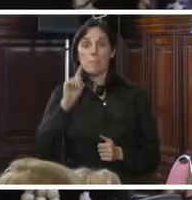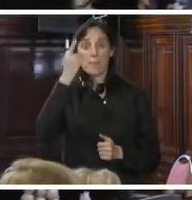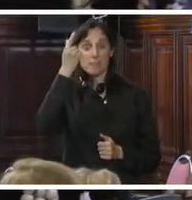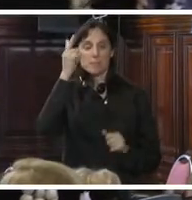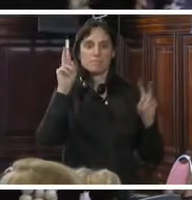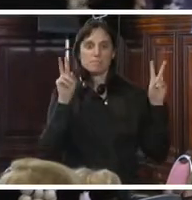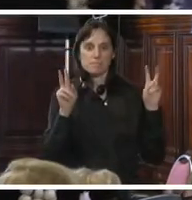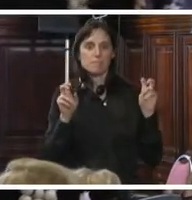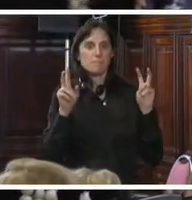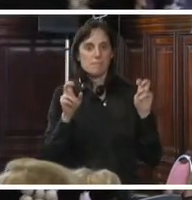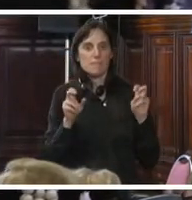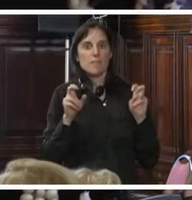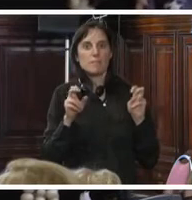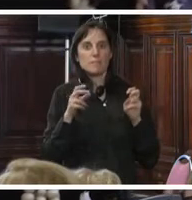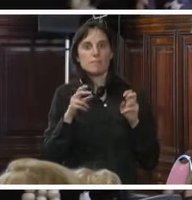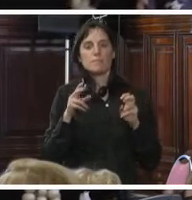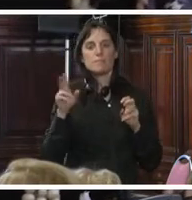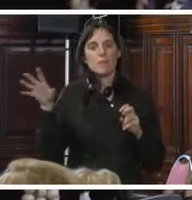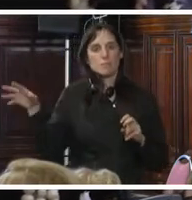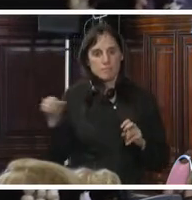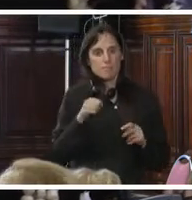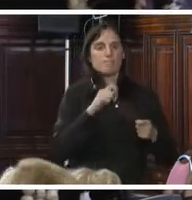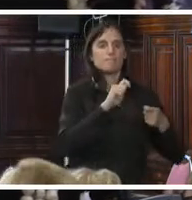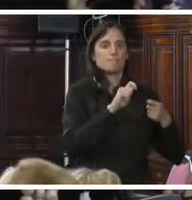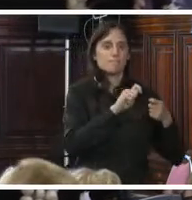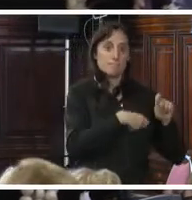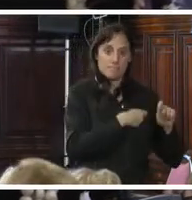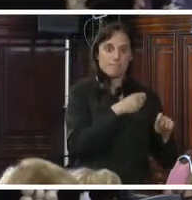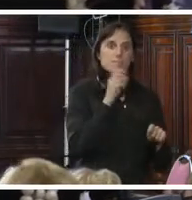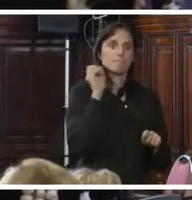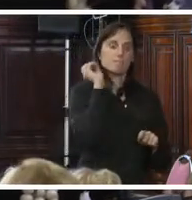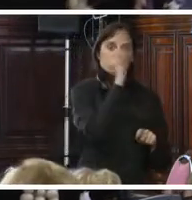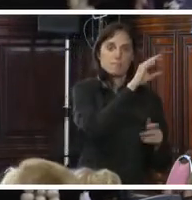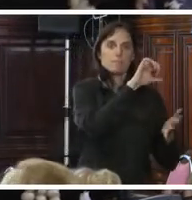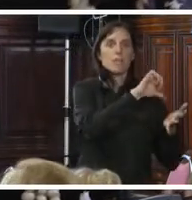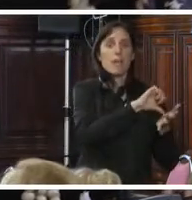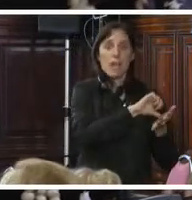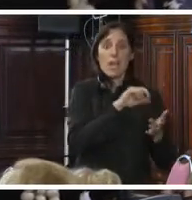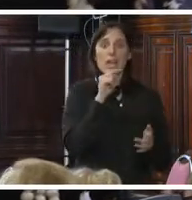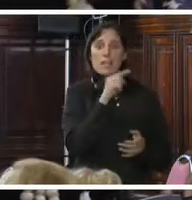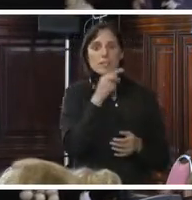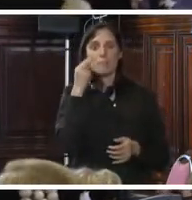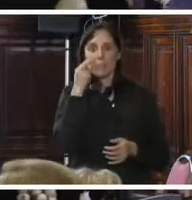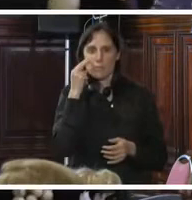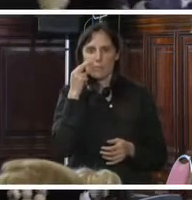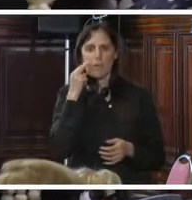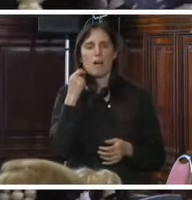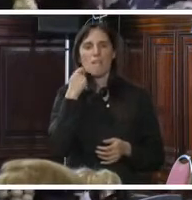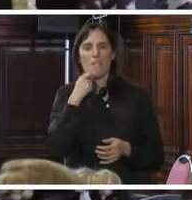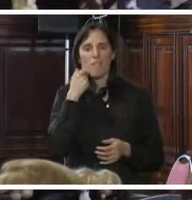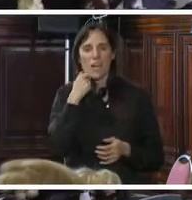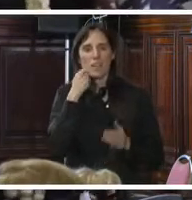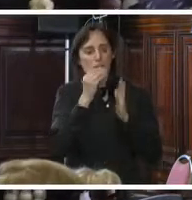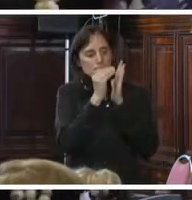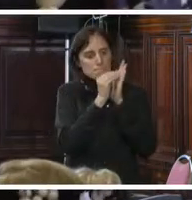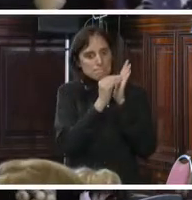lugar, en cuanto al panorama de la trata de personas en la región, hay que precisar que esta problemática no ha sido registrada de